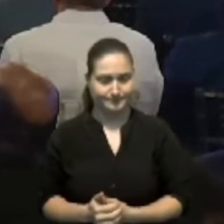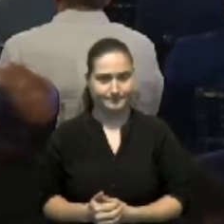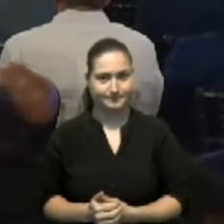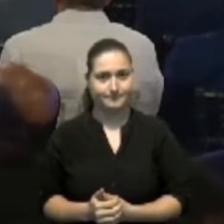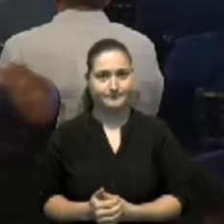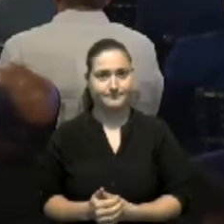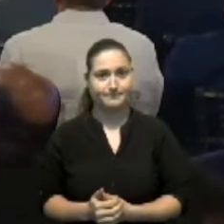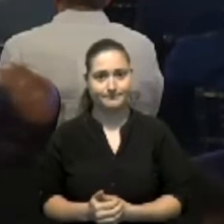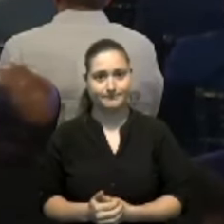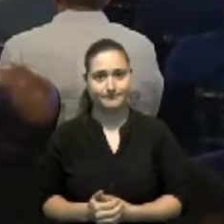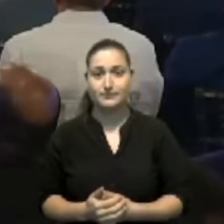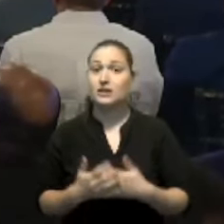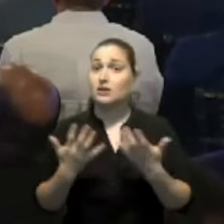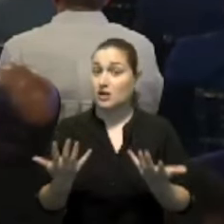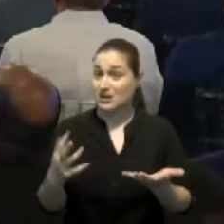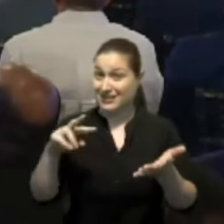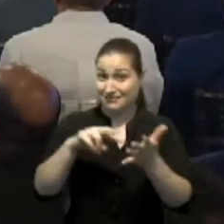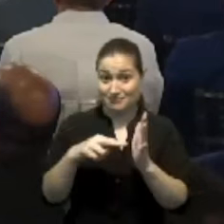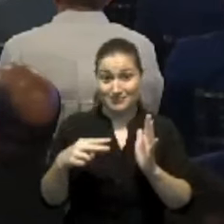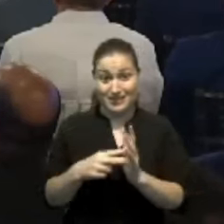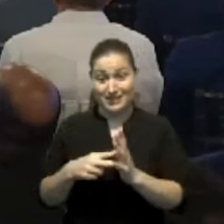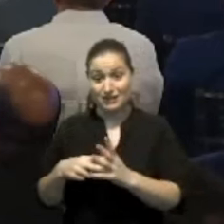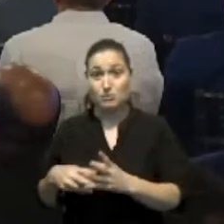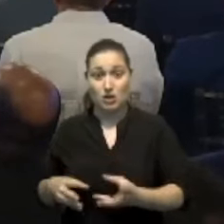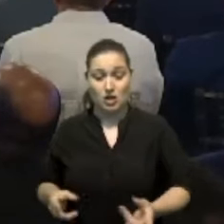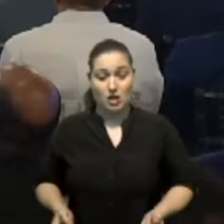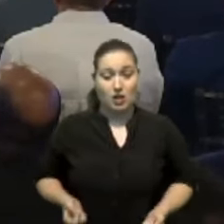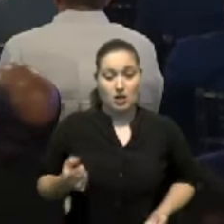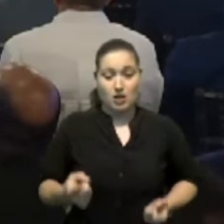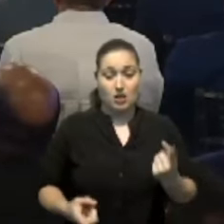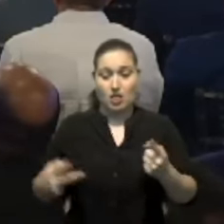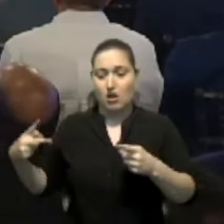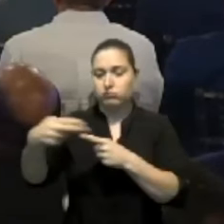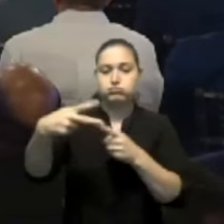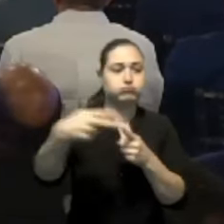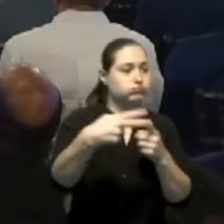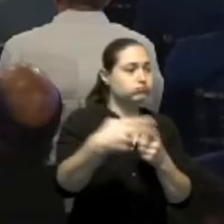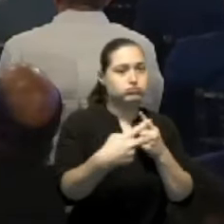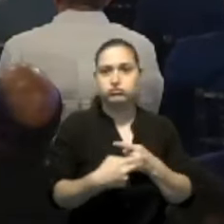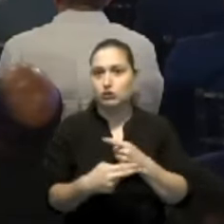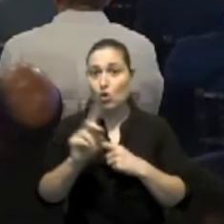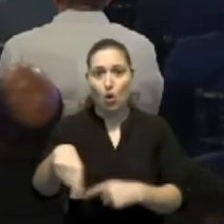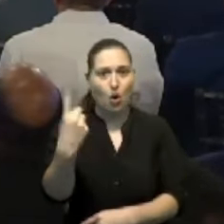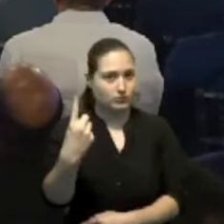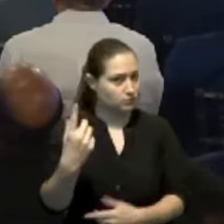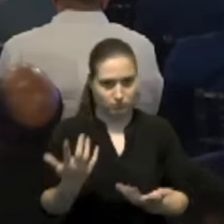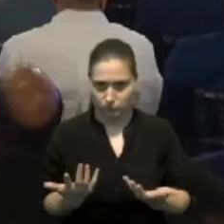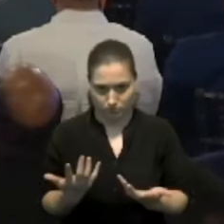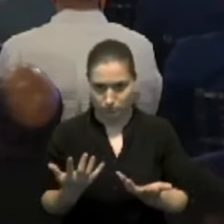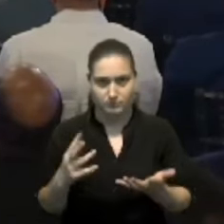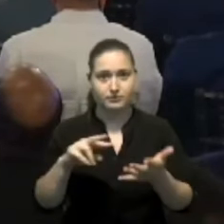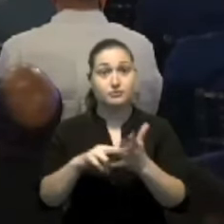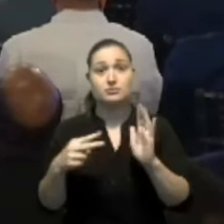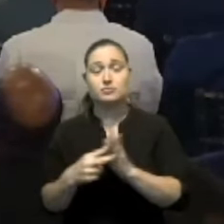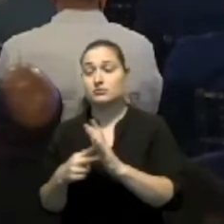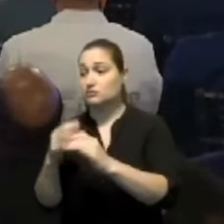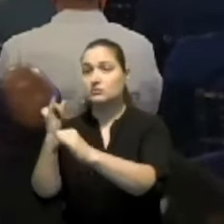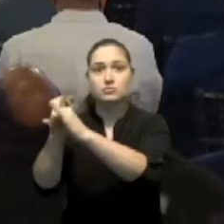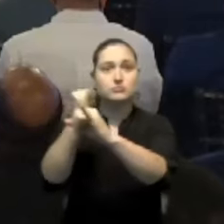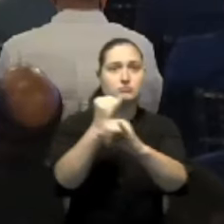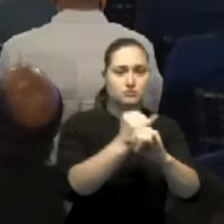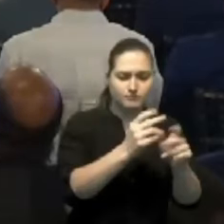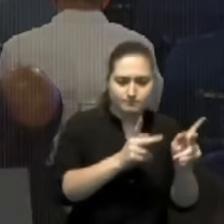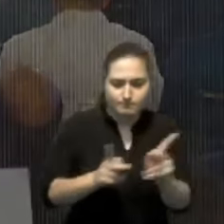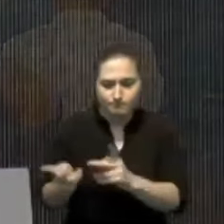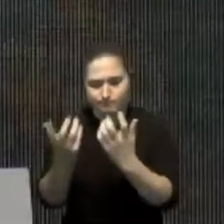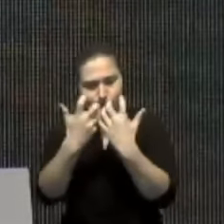no se trata de recortar gastos solamente se trata de crear mecanismos institucionales que garanticen a la población